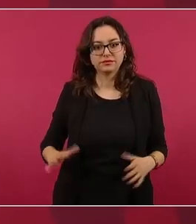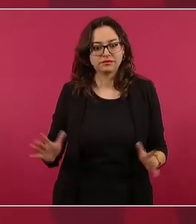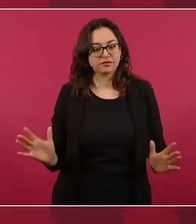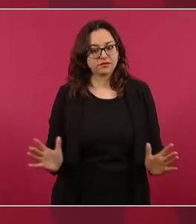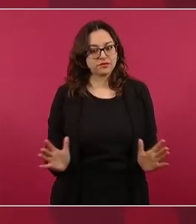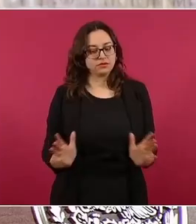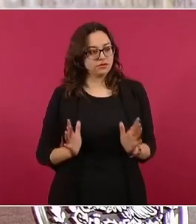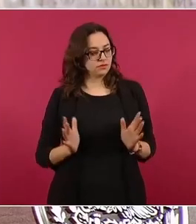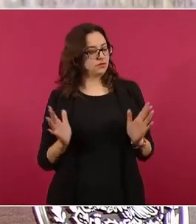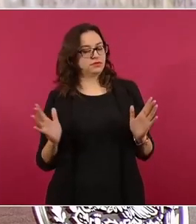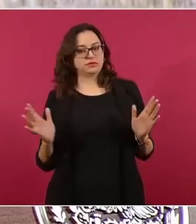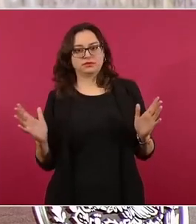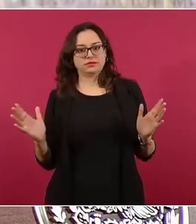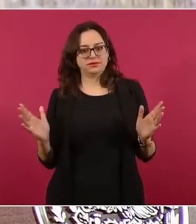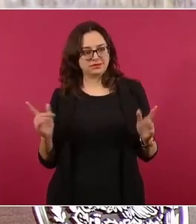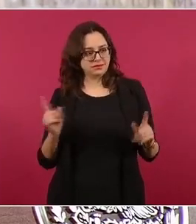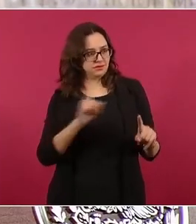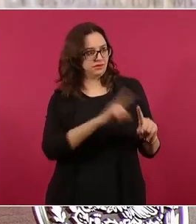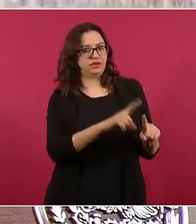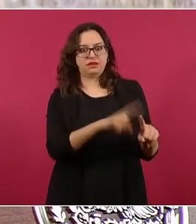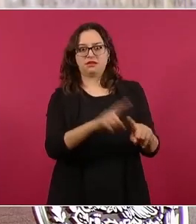que sólo estaba Moya.